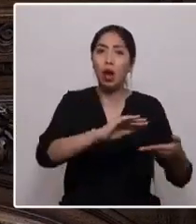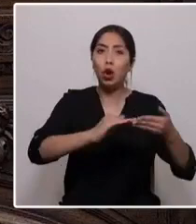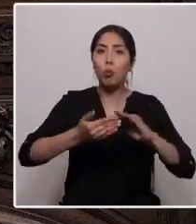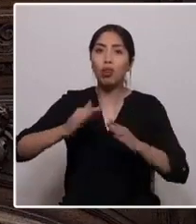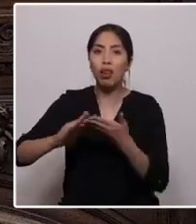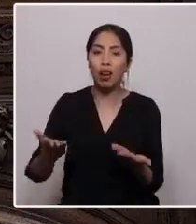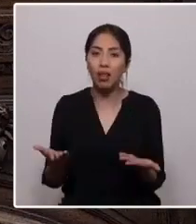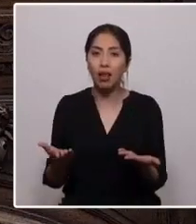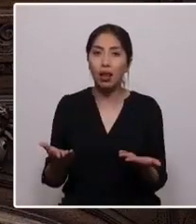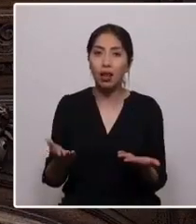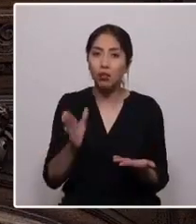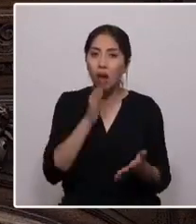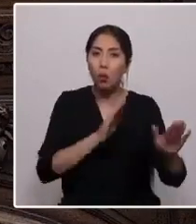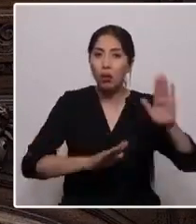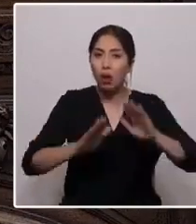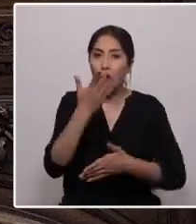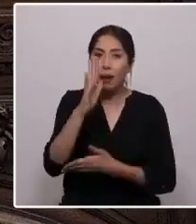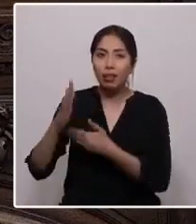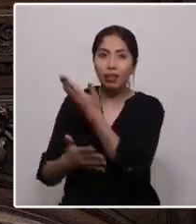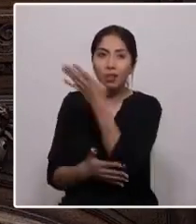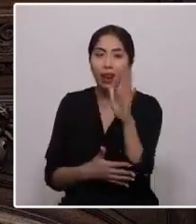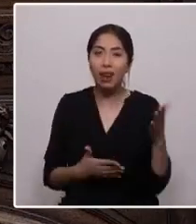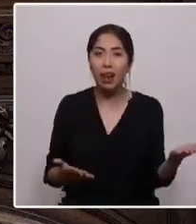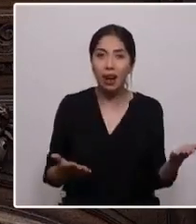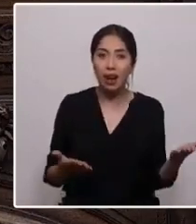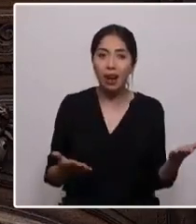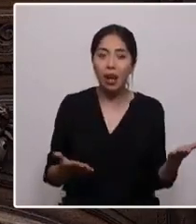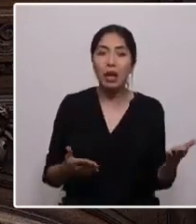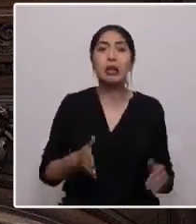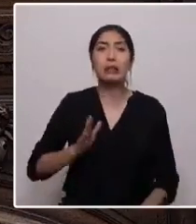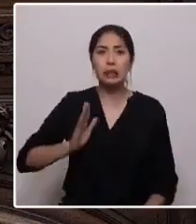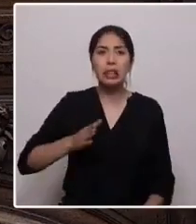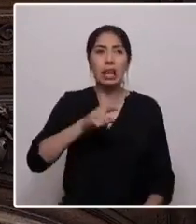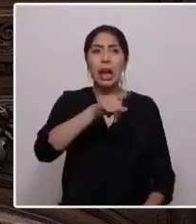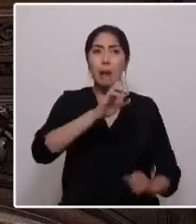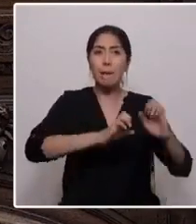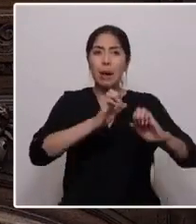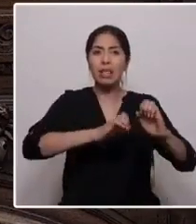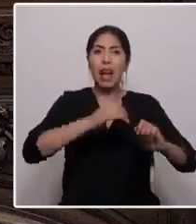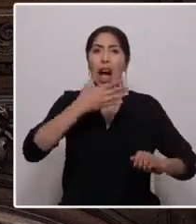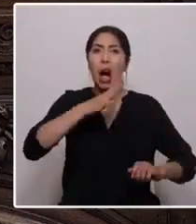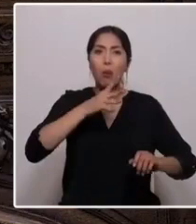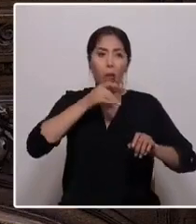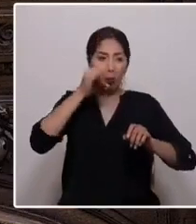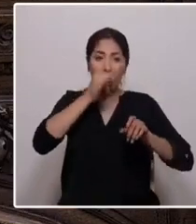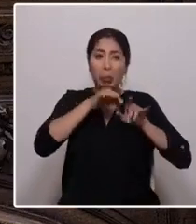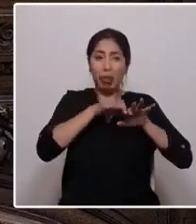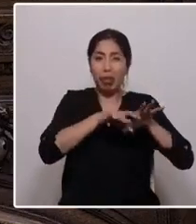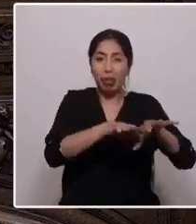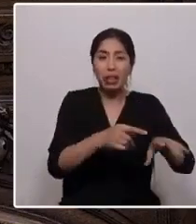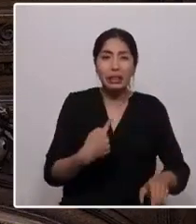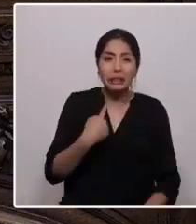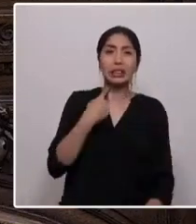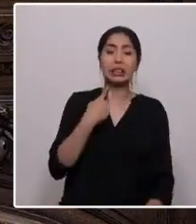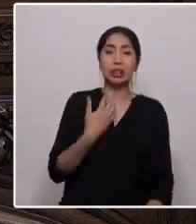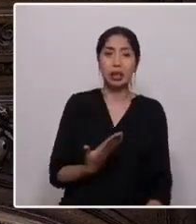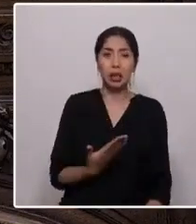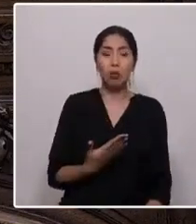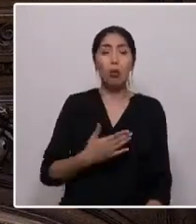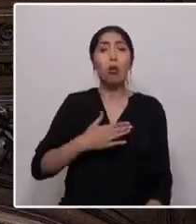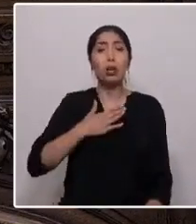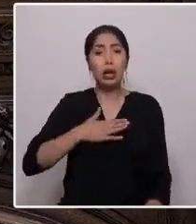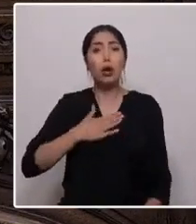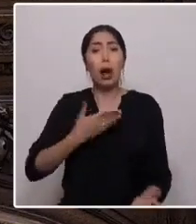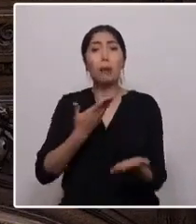ambiental. Quiere irse sin tratar las aguas que sigue contaminando por los impactos que ya provocó. Quiero aprovechar esta tribuna